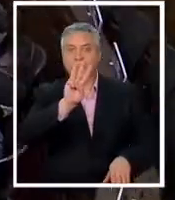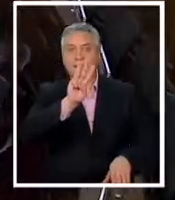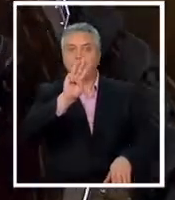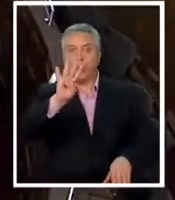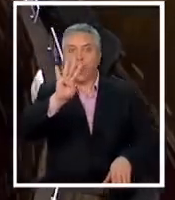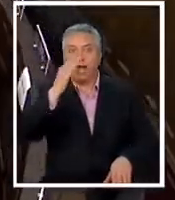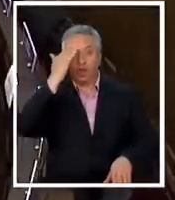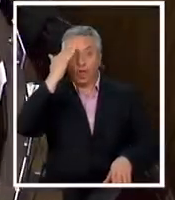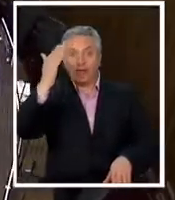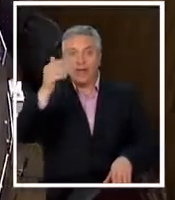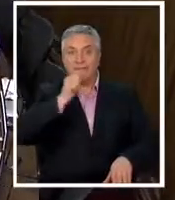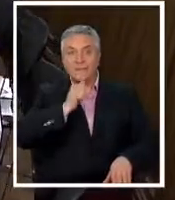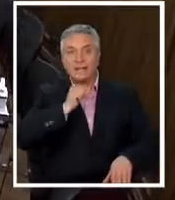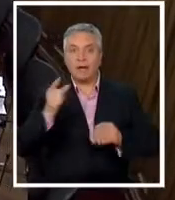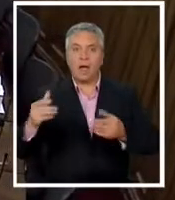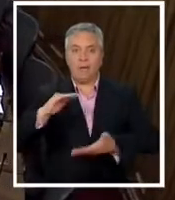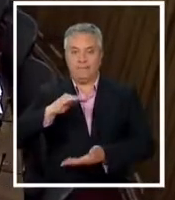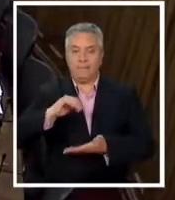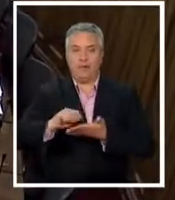del borrador final.